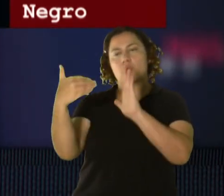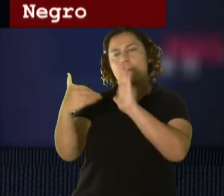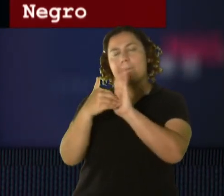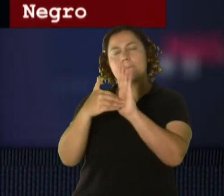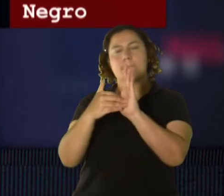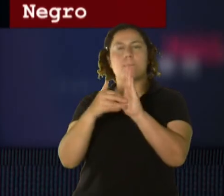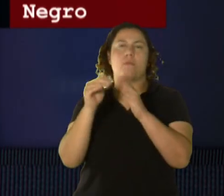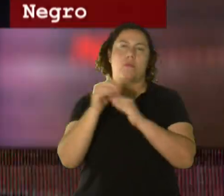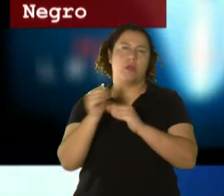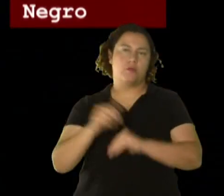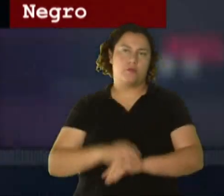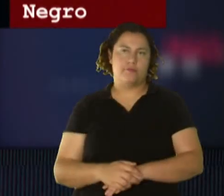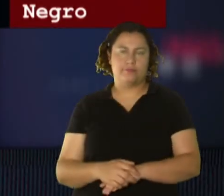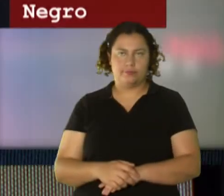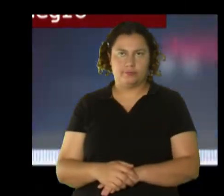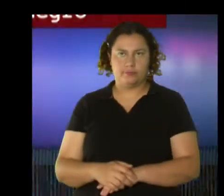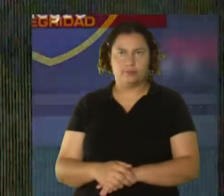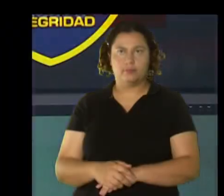dólares.